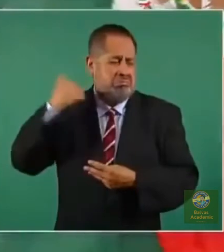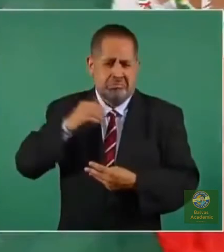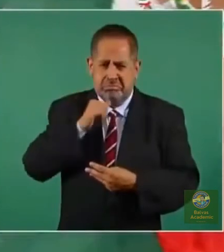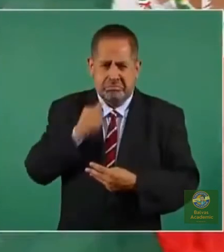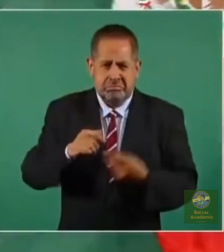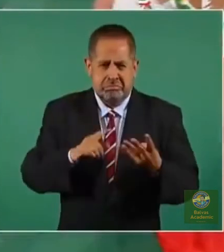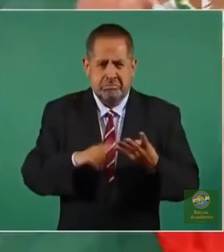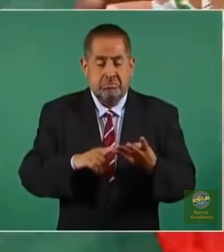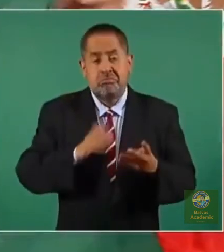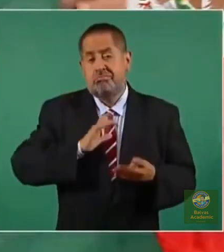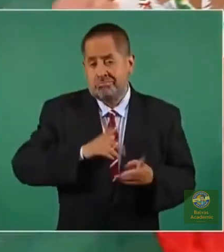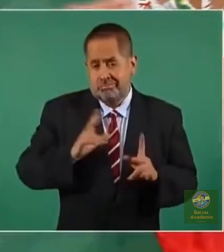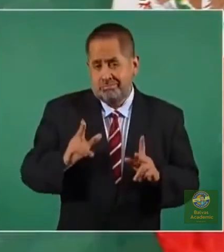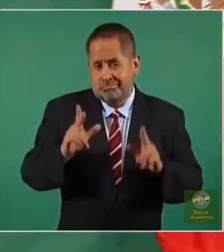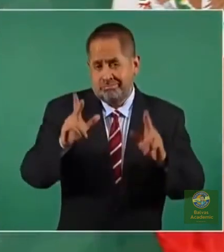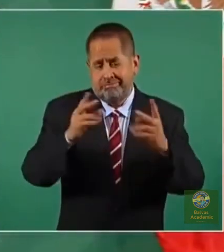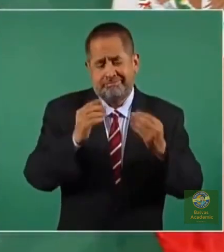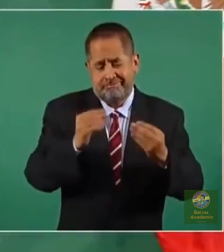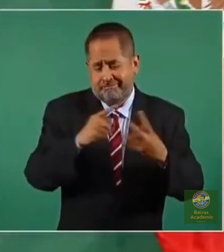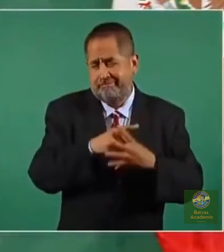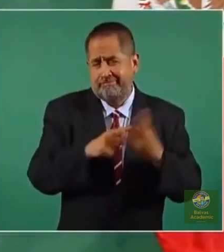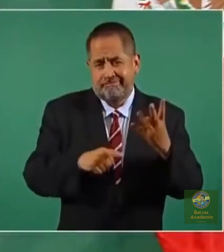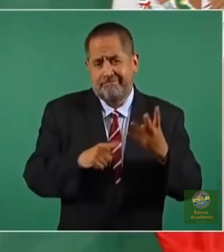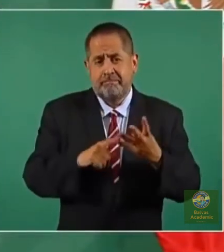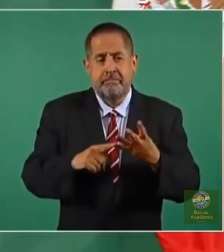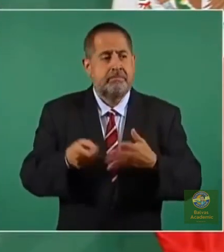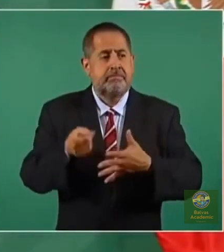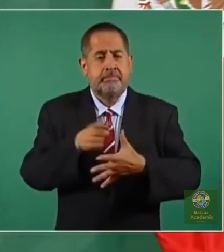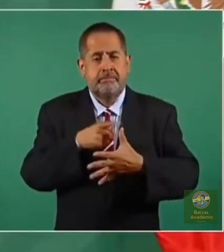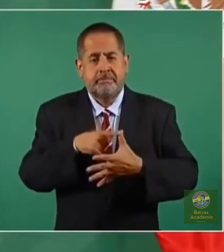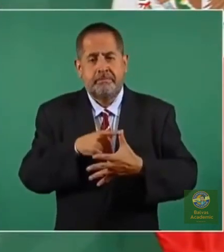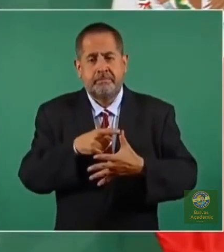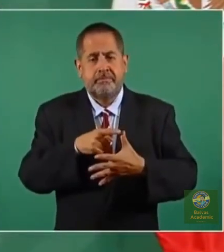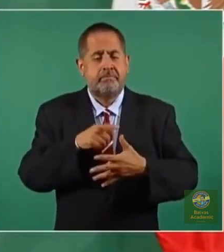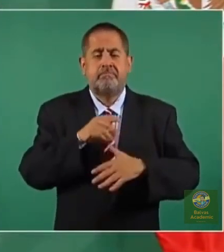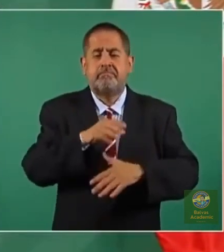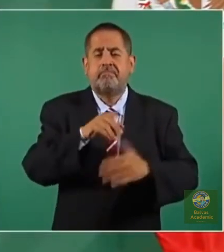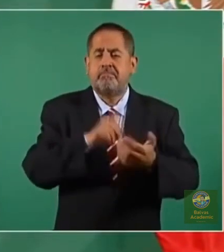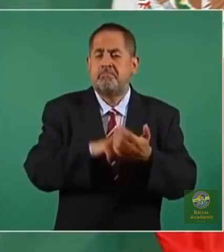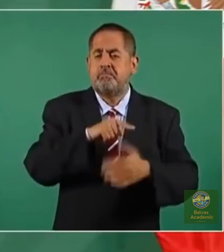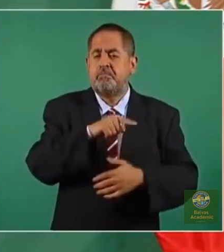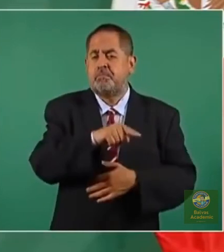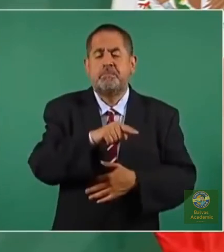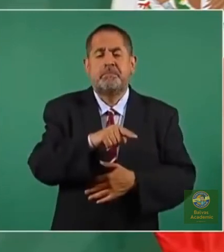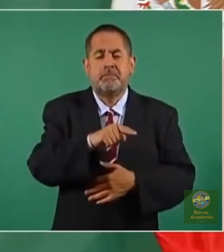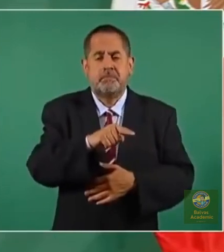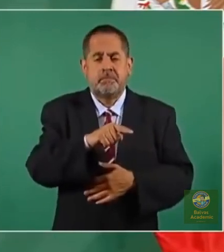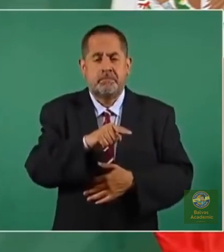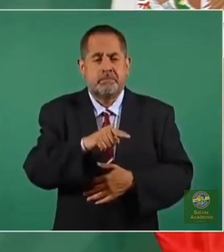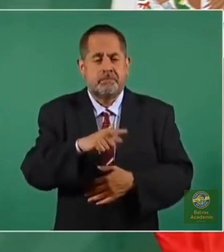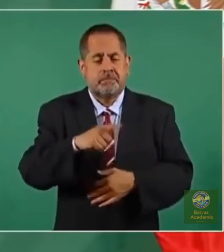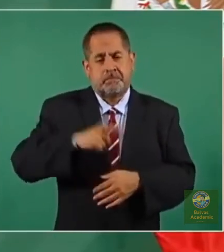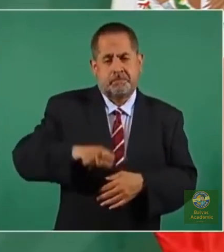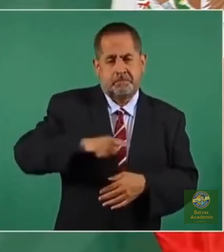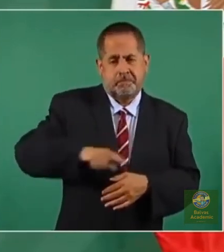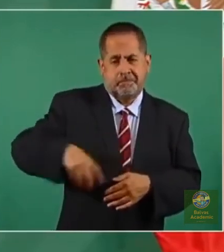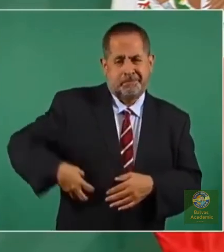los cánceres, las enfermedades que tienen que ver con el riñón,